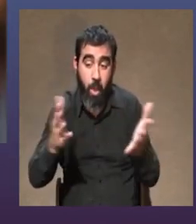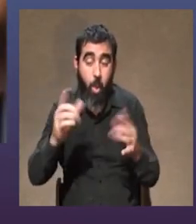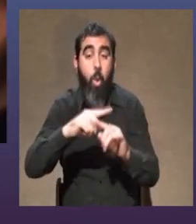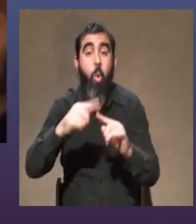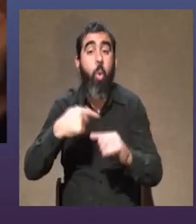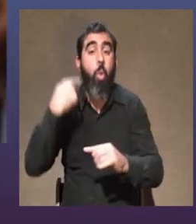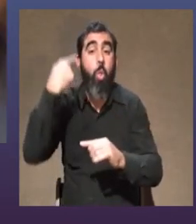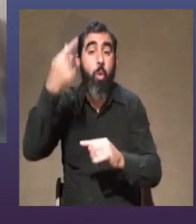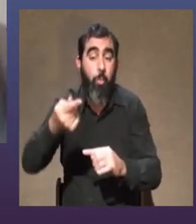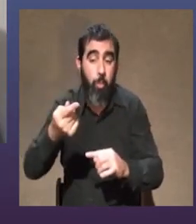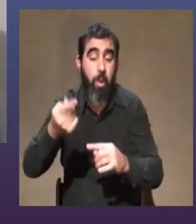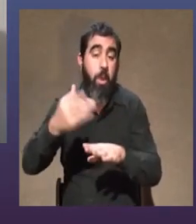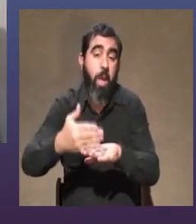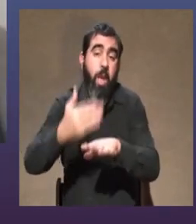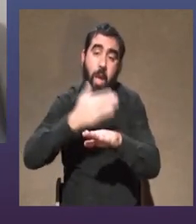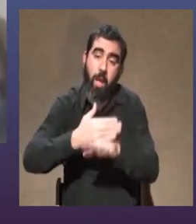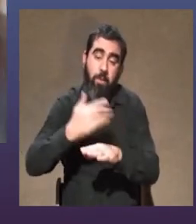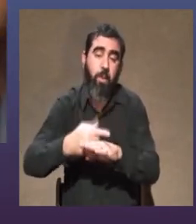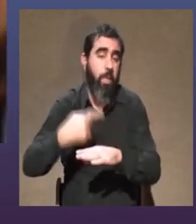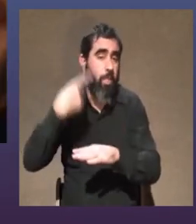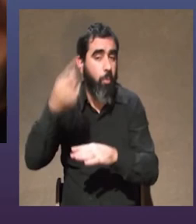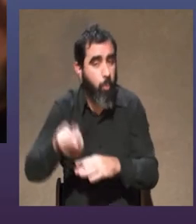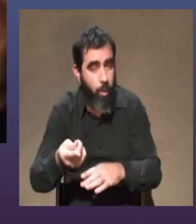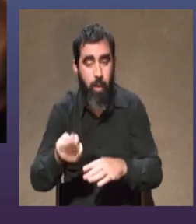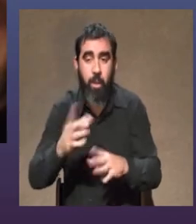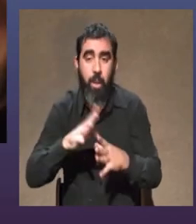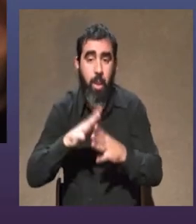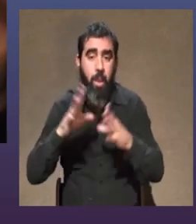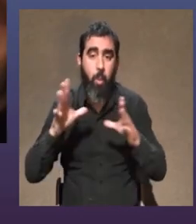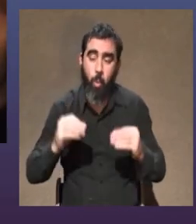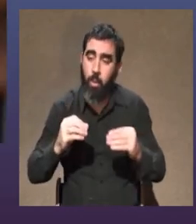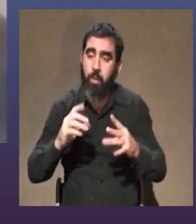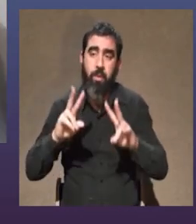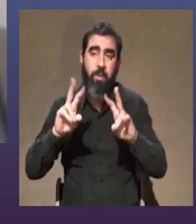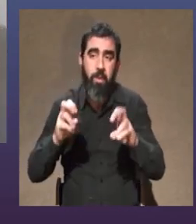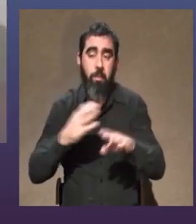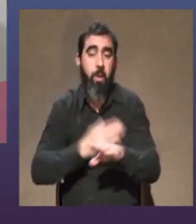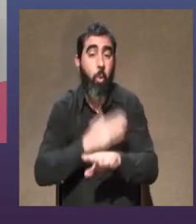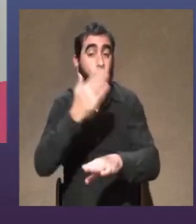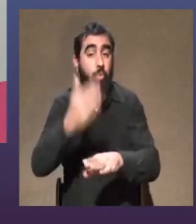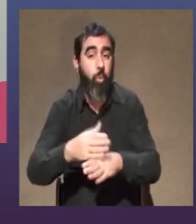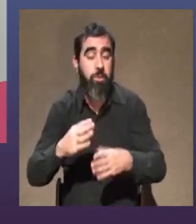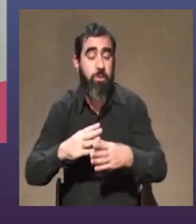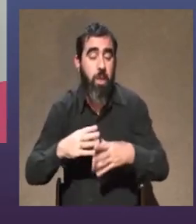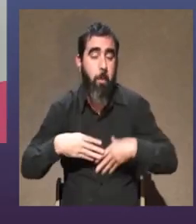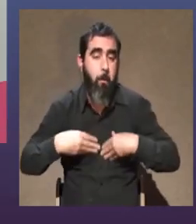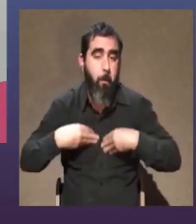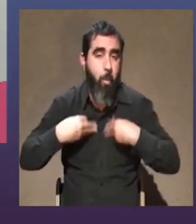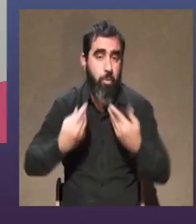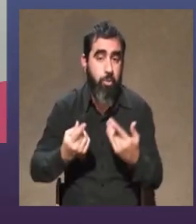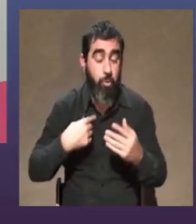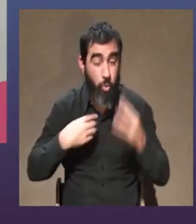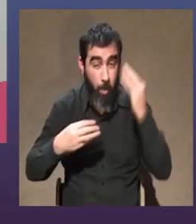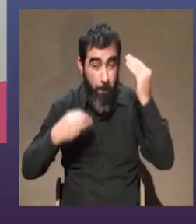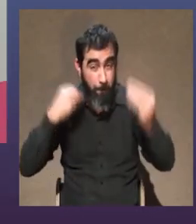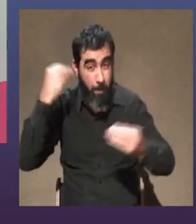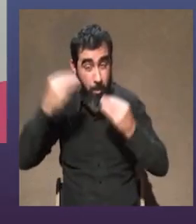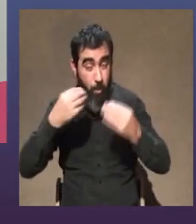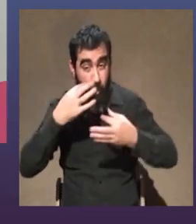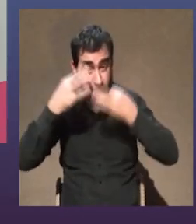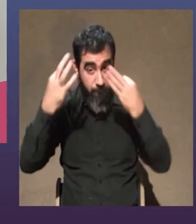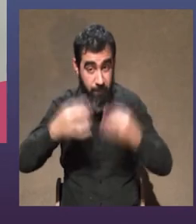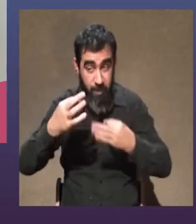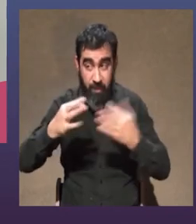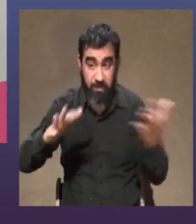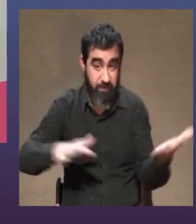más lejos menos lejos con más secuelas emocionales a mí me preocupa más esto me preocupa más la realidad que